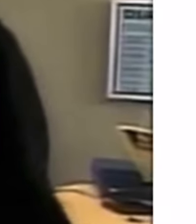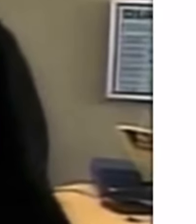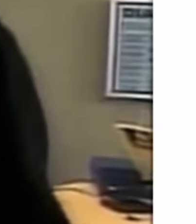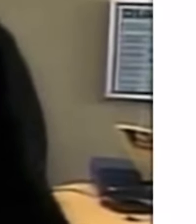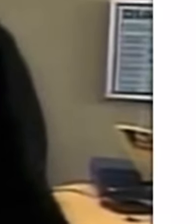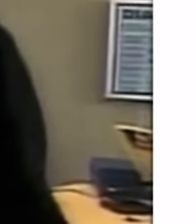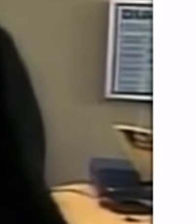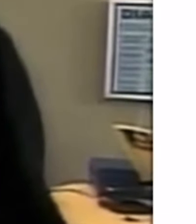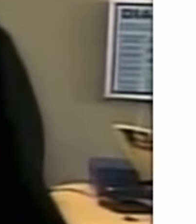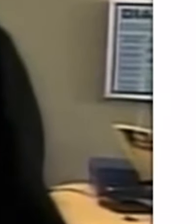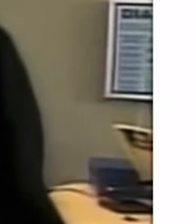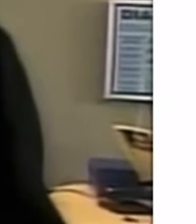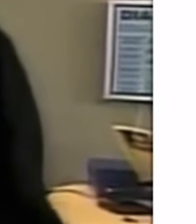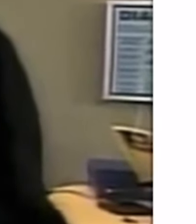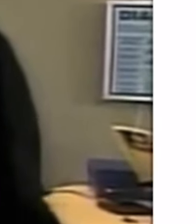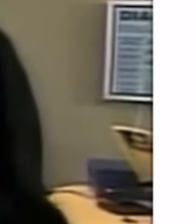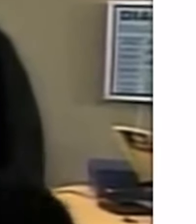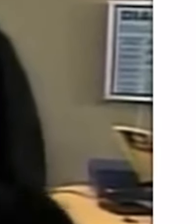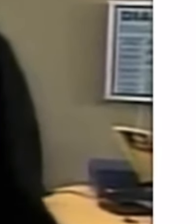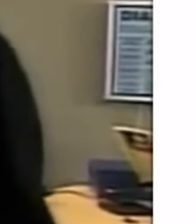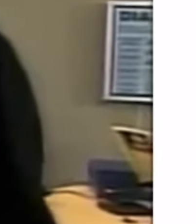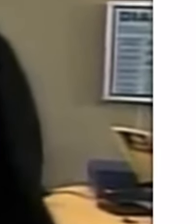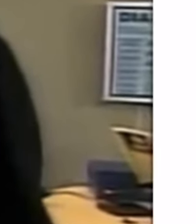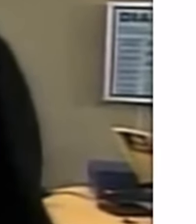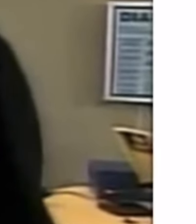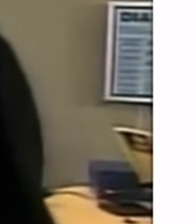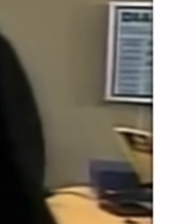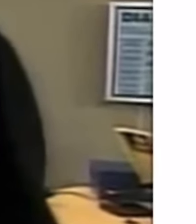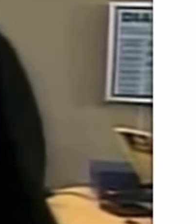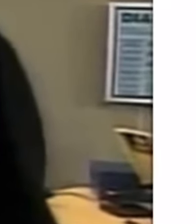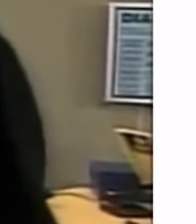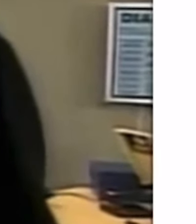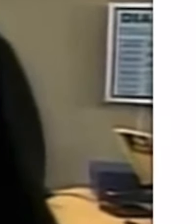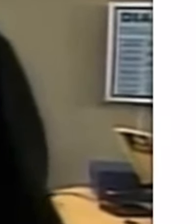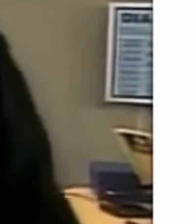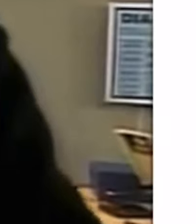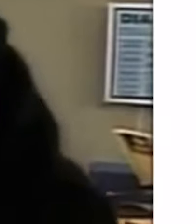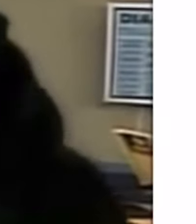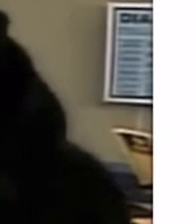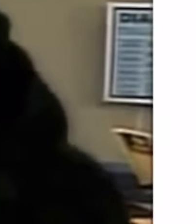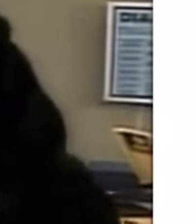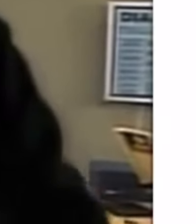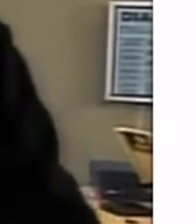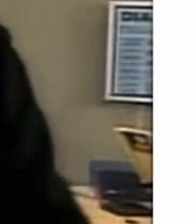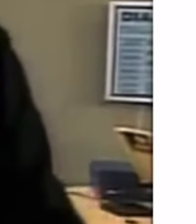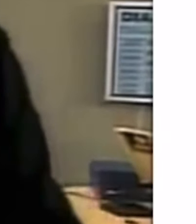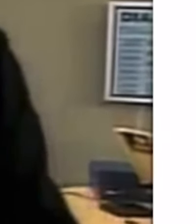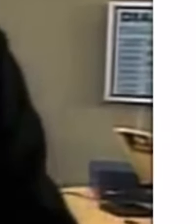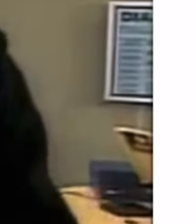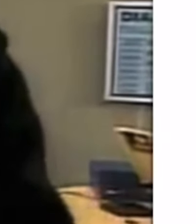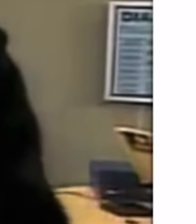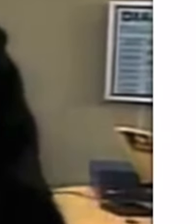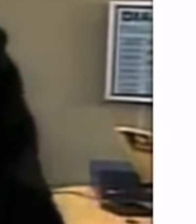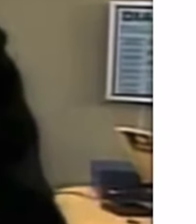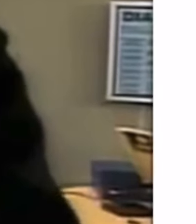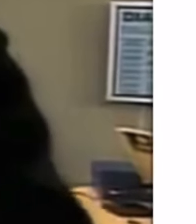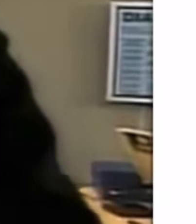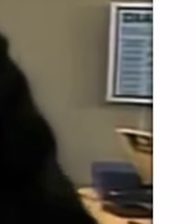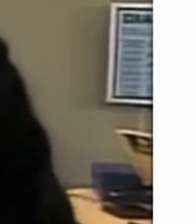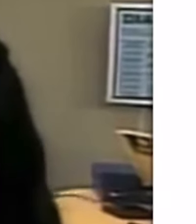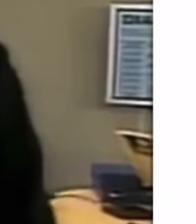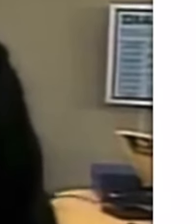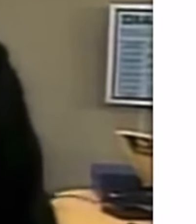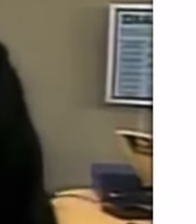sólo en los discursos, pero no en las oficinas